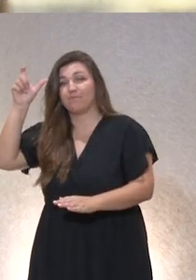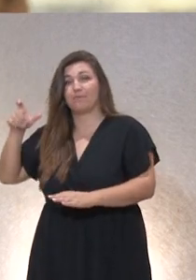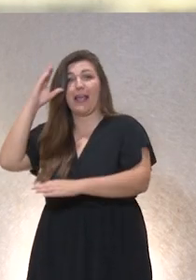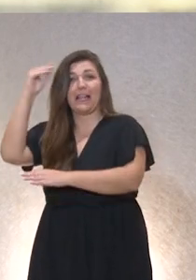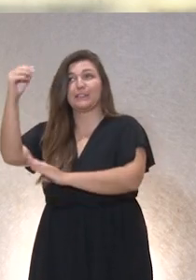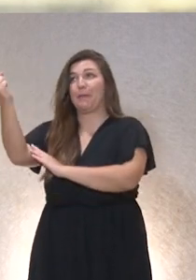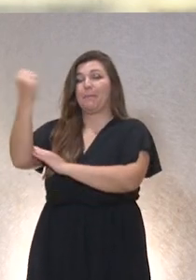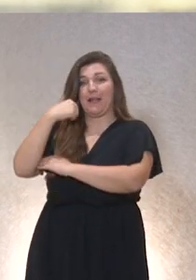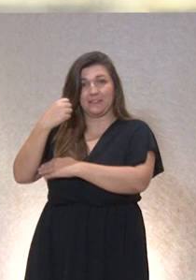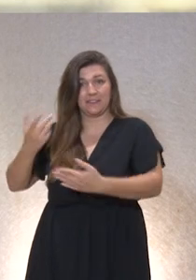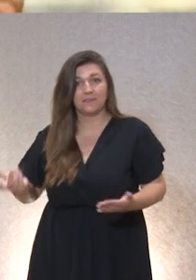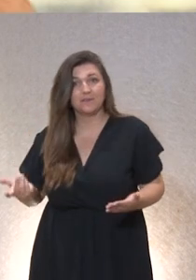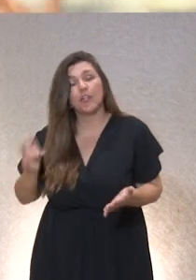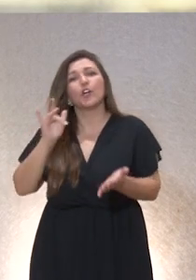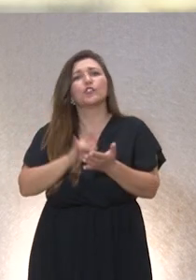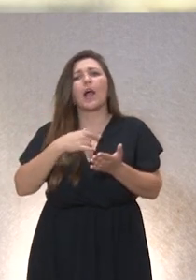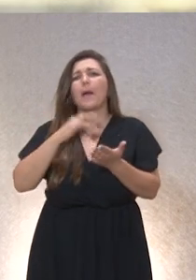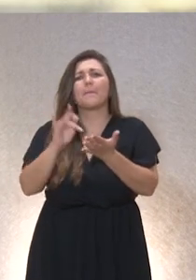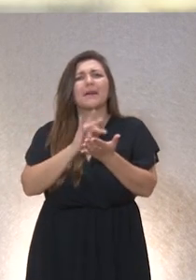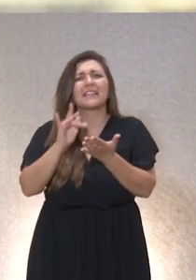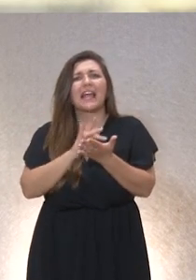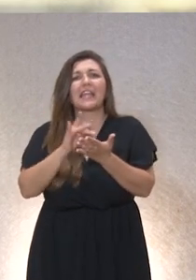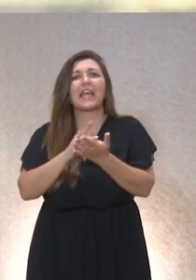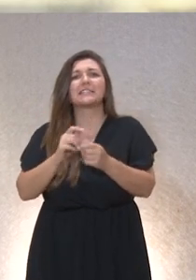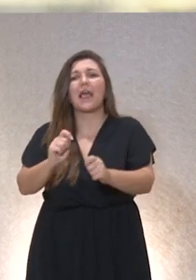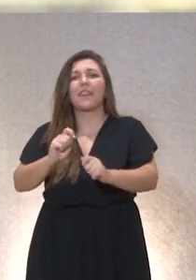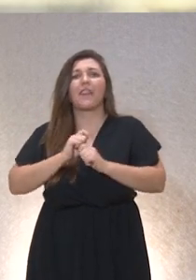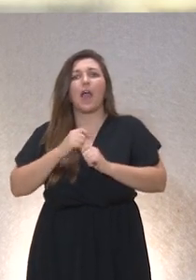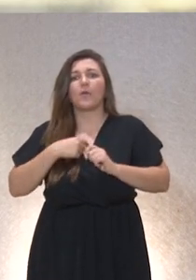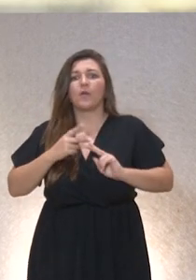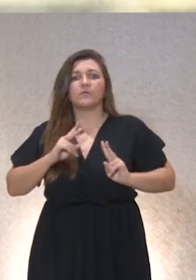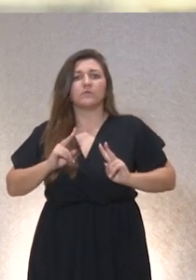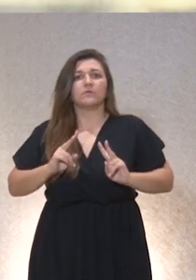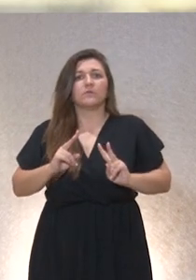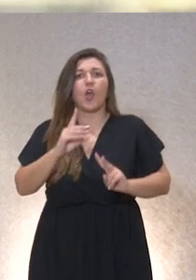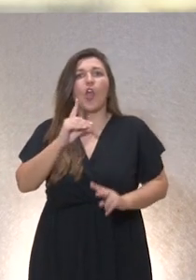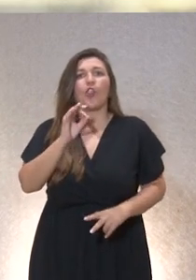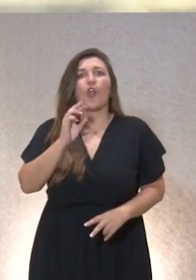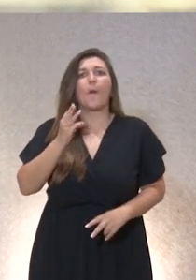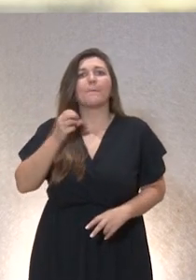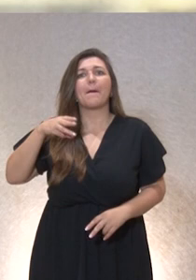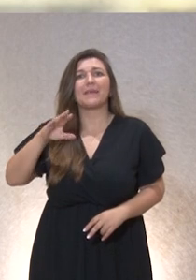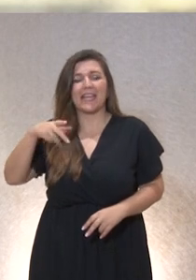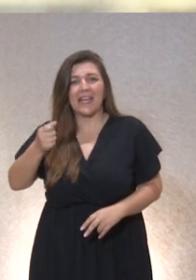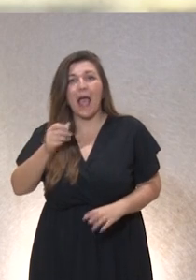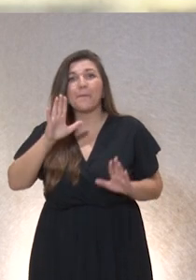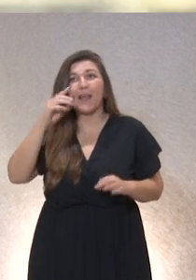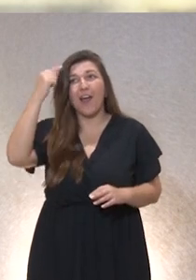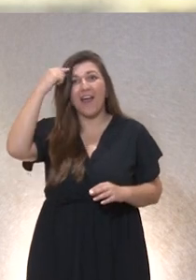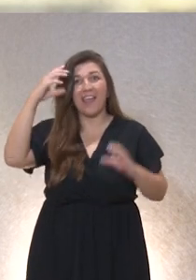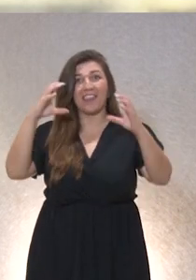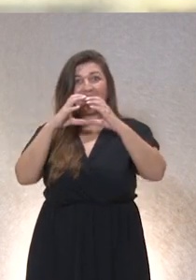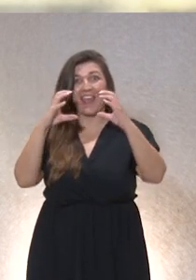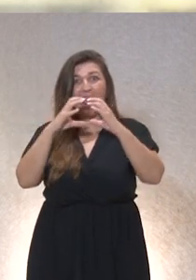ciertamente cuando uno se pone con las pantallas no le están proyectando dopamina pero hay estructuras neuronales y cerebrales que empiezan a